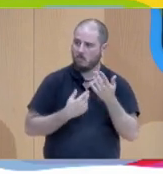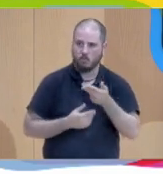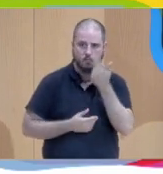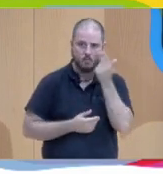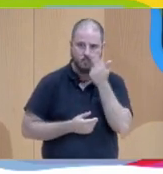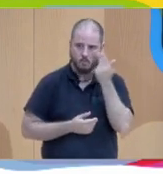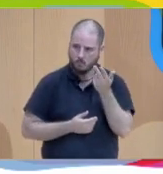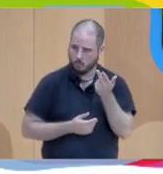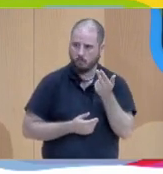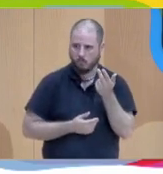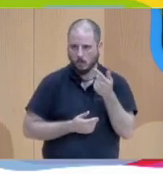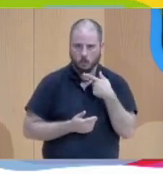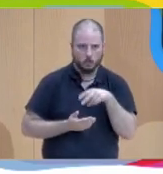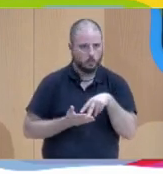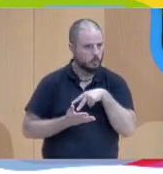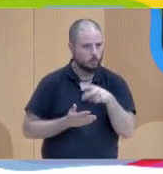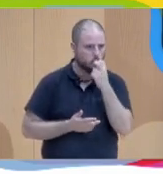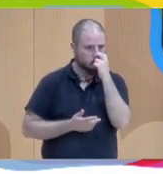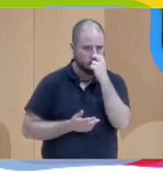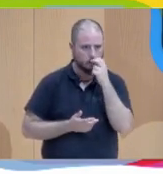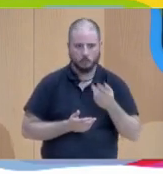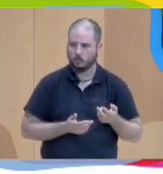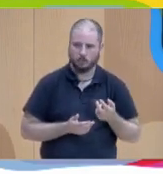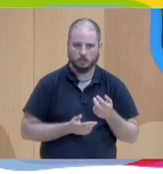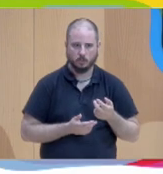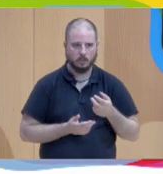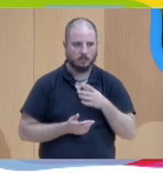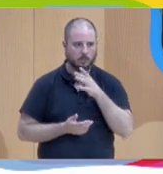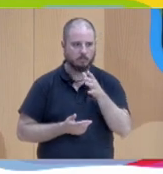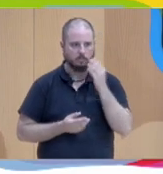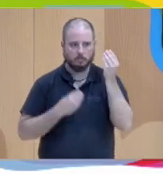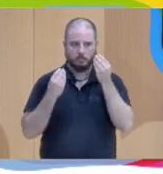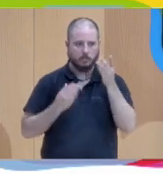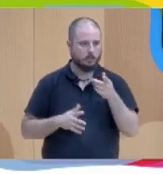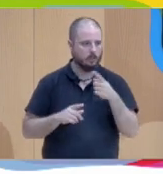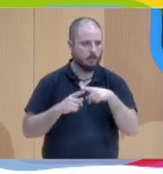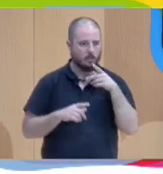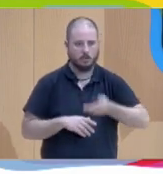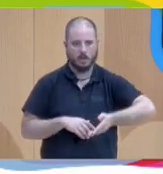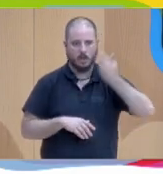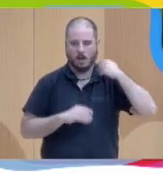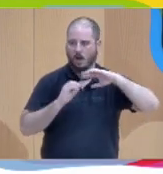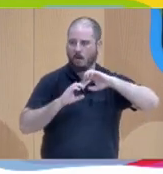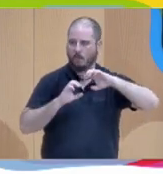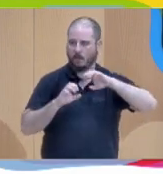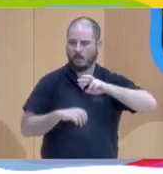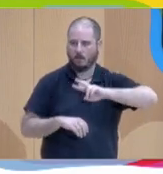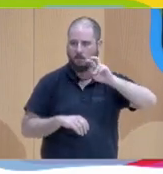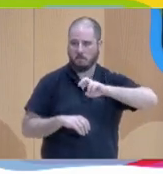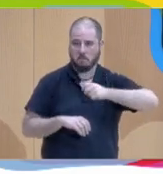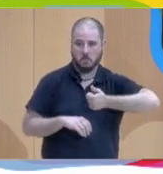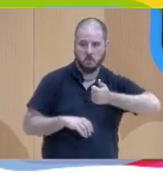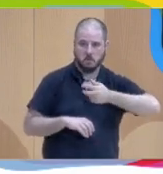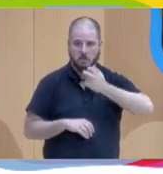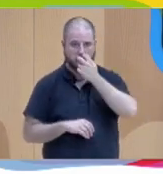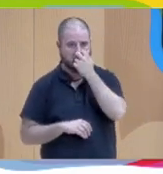cierta entre inquietud y curiosidad inquietud porque creo que todo lo que había aprendido no me estaba sirviendo demasiado y curiosidad porque